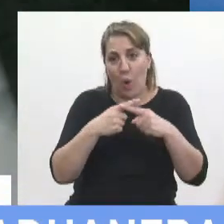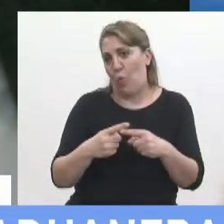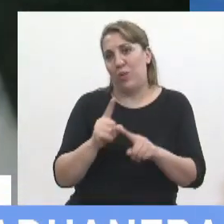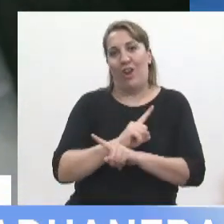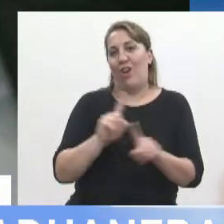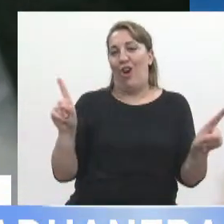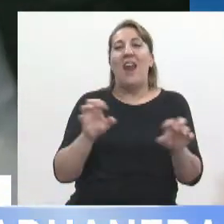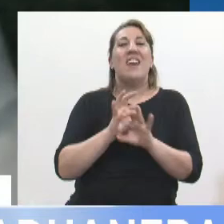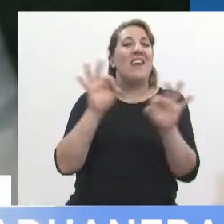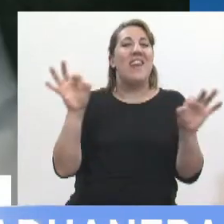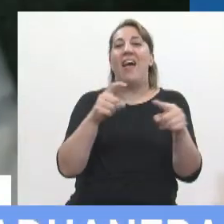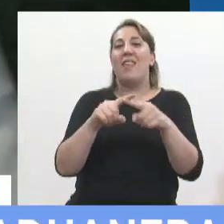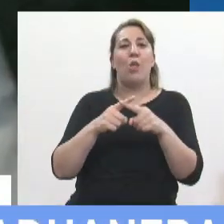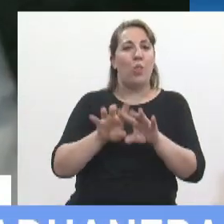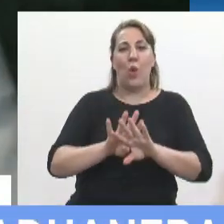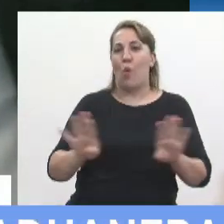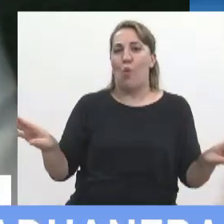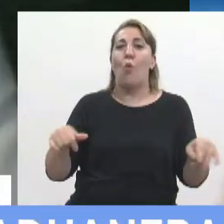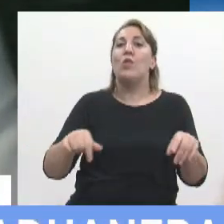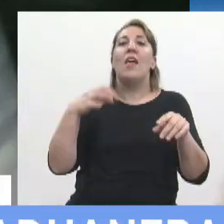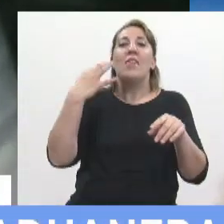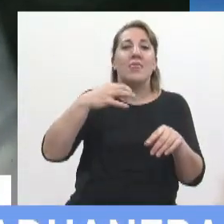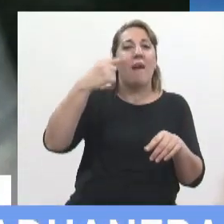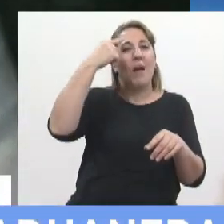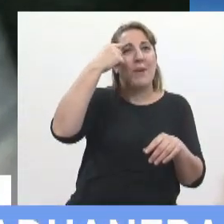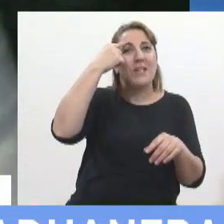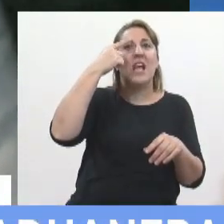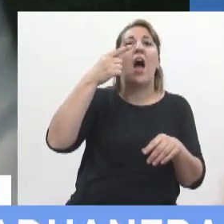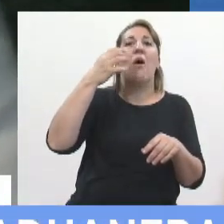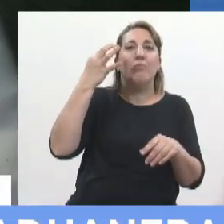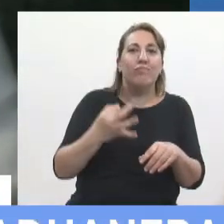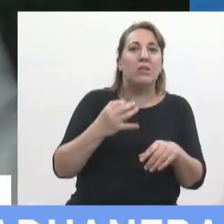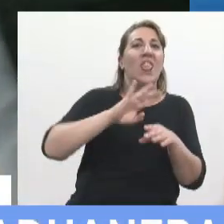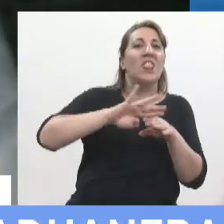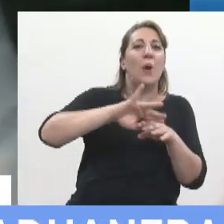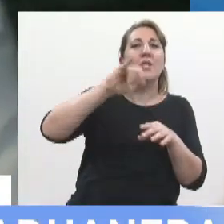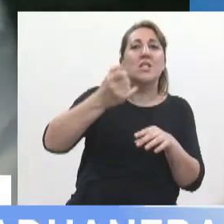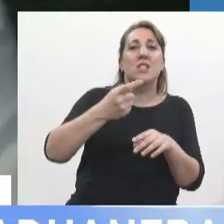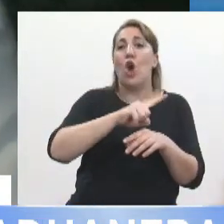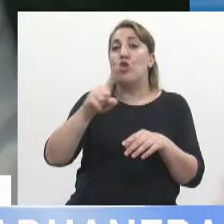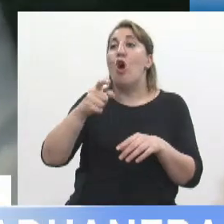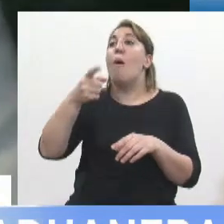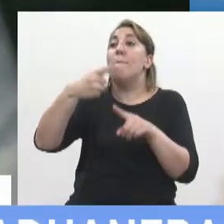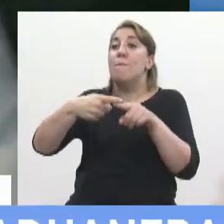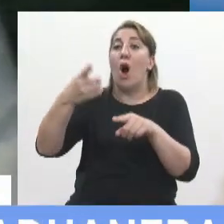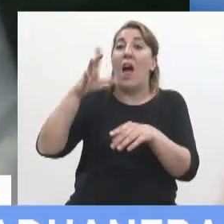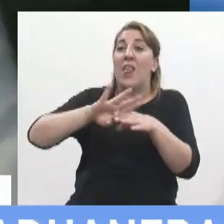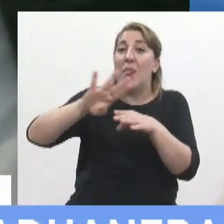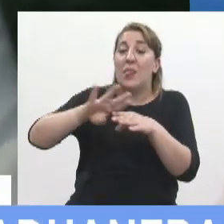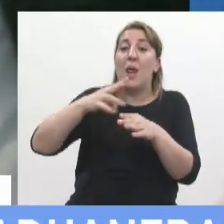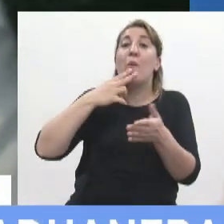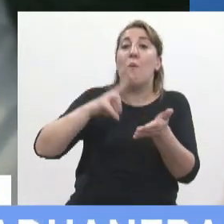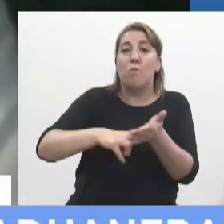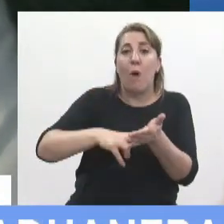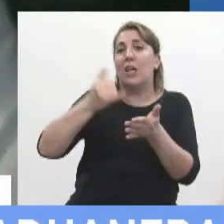señor senador al margen del monto esto es algo objetivo si se debe o no y por deber impuestos fueron condenados desde el Capone